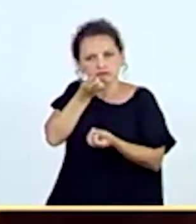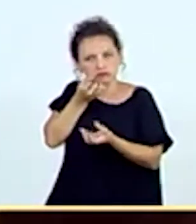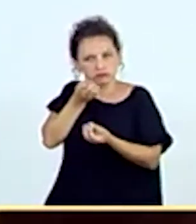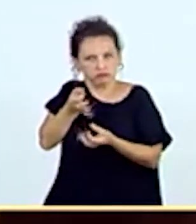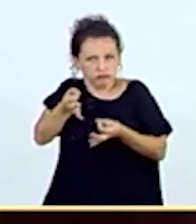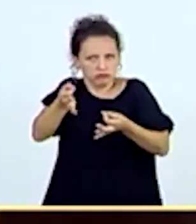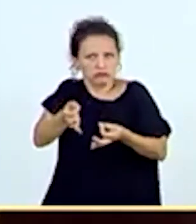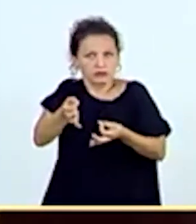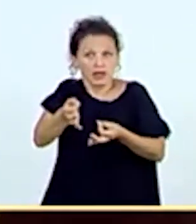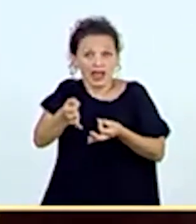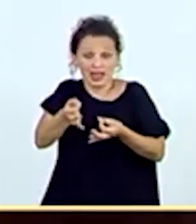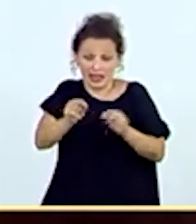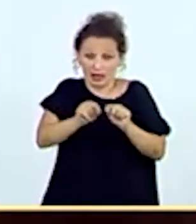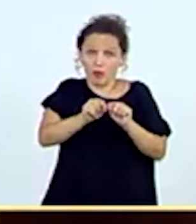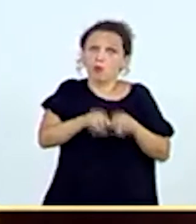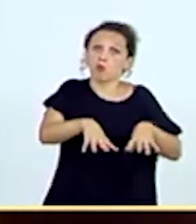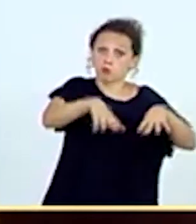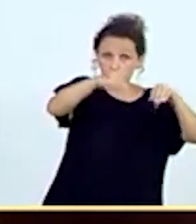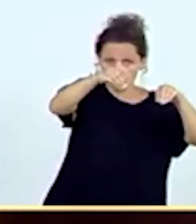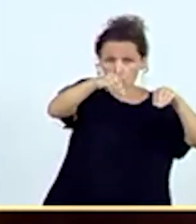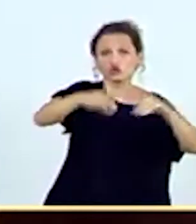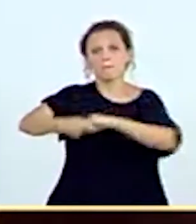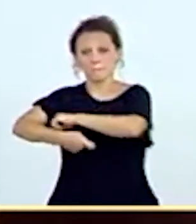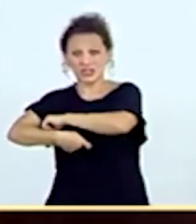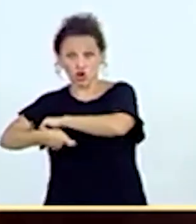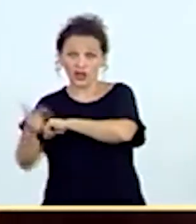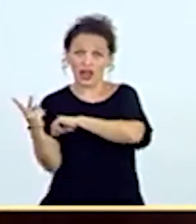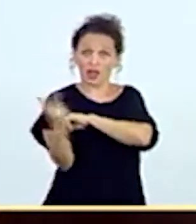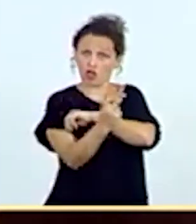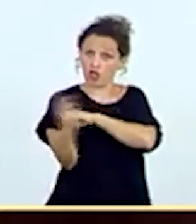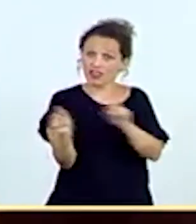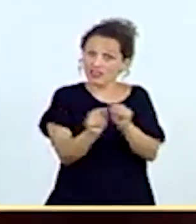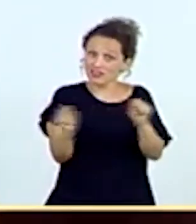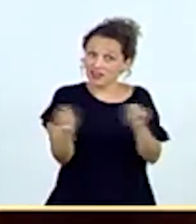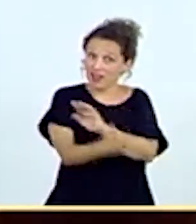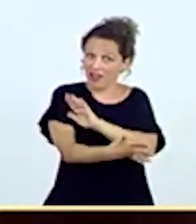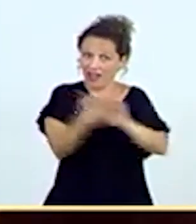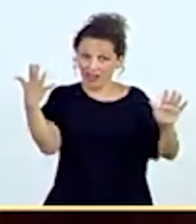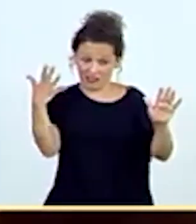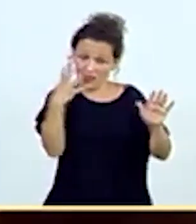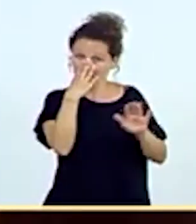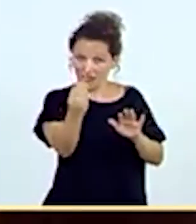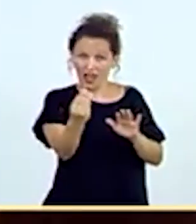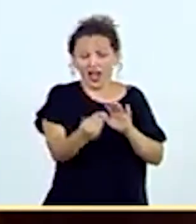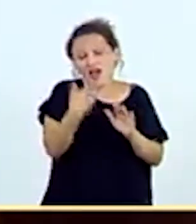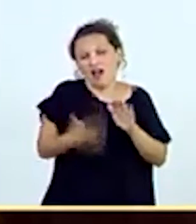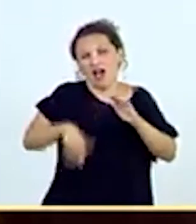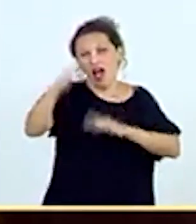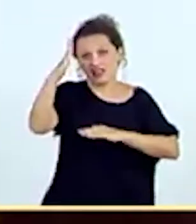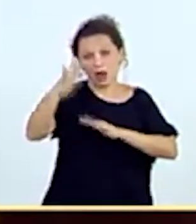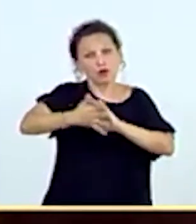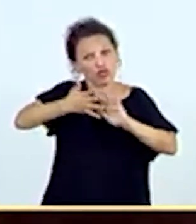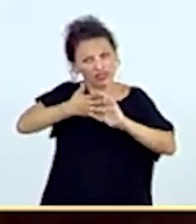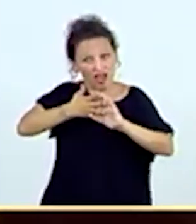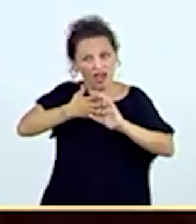de que en el tramo de línea de alta velocidad de Burgos-Vitoria continuamos con los trámites necesarios para la aprobación del día y por ello seguimos avanzando en nuestros